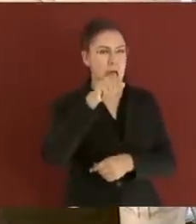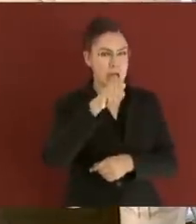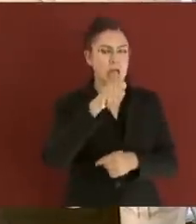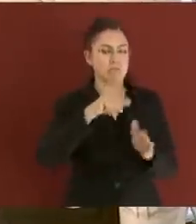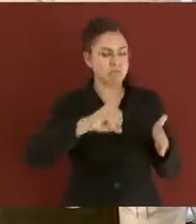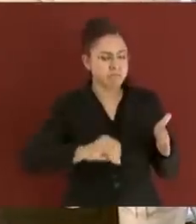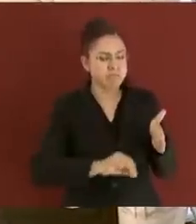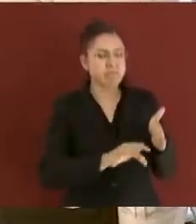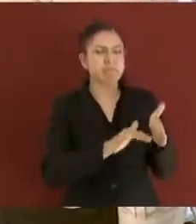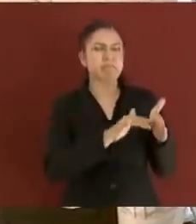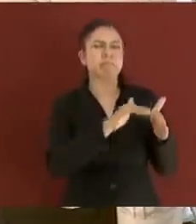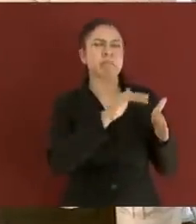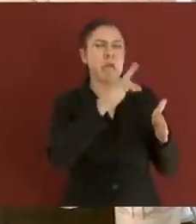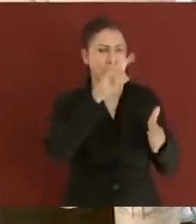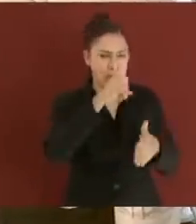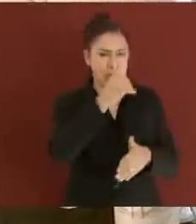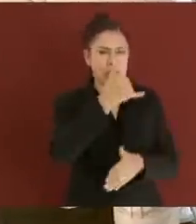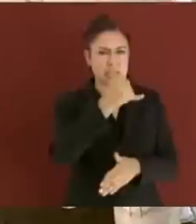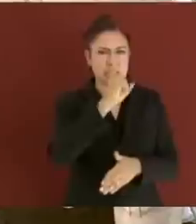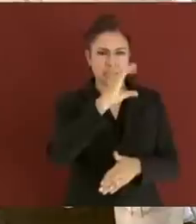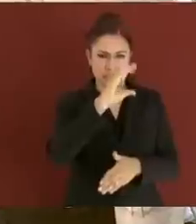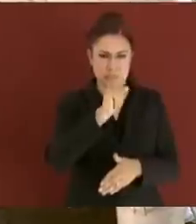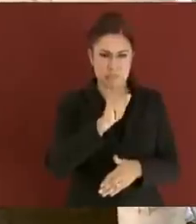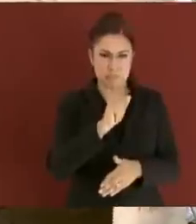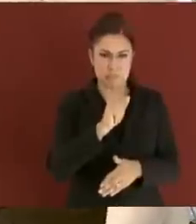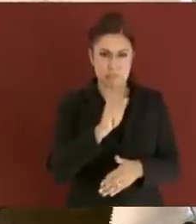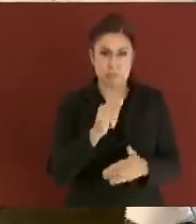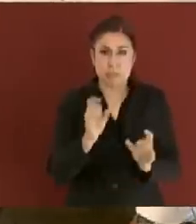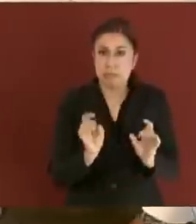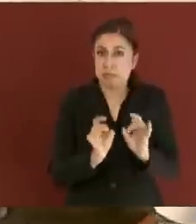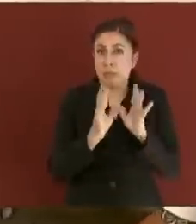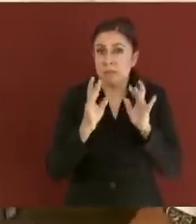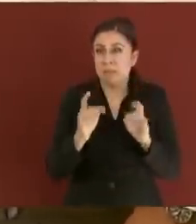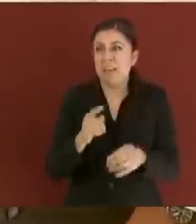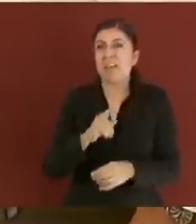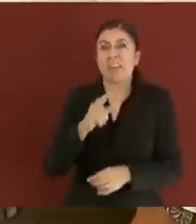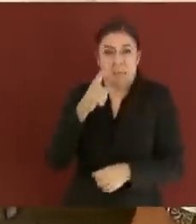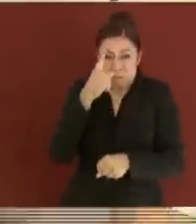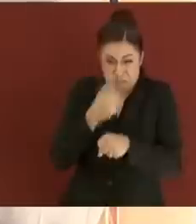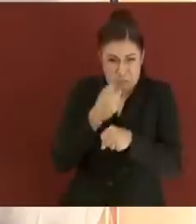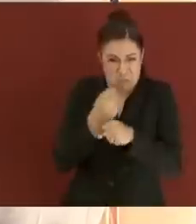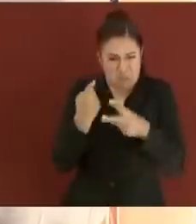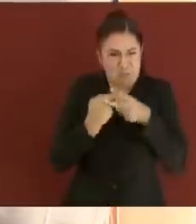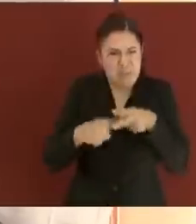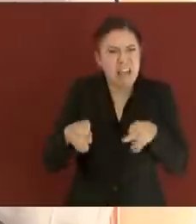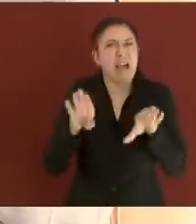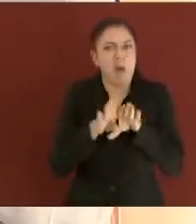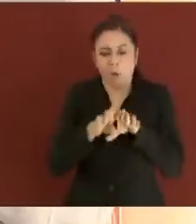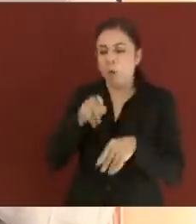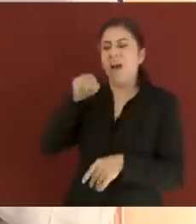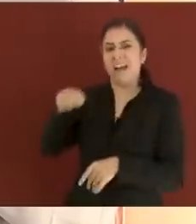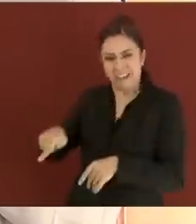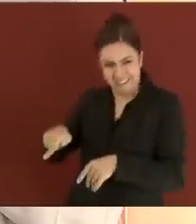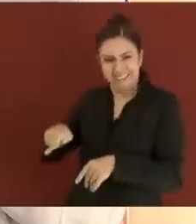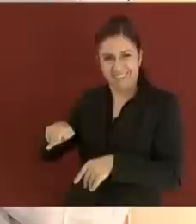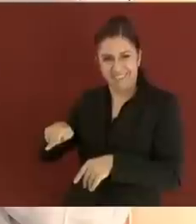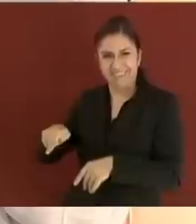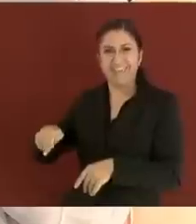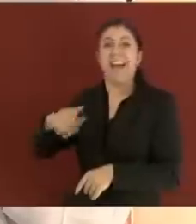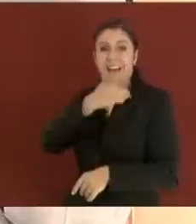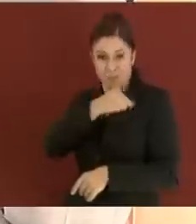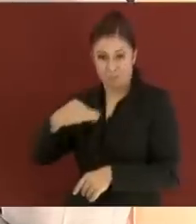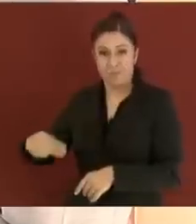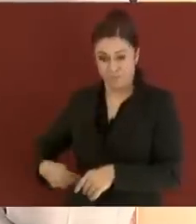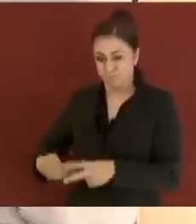consideran que no vamos a poder llegar a la propia cabecera. Entonces, estamos trabajando y consideramos que ahorita,